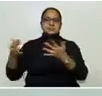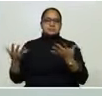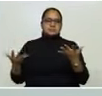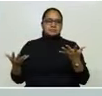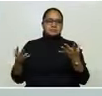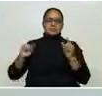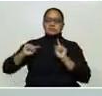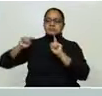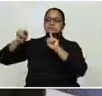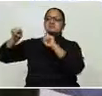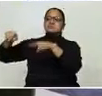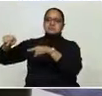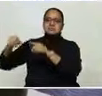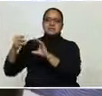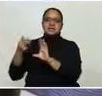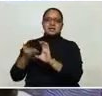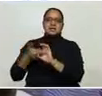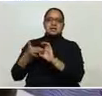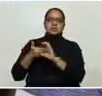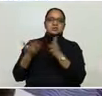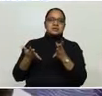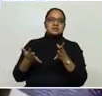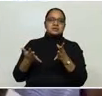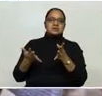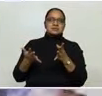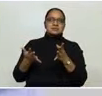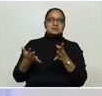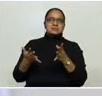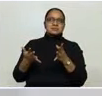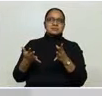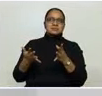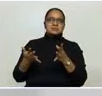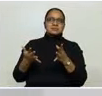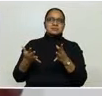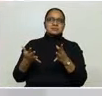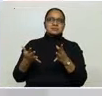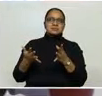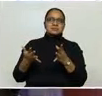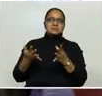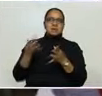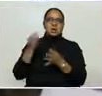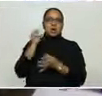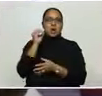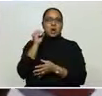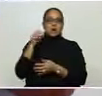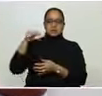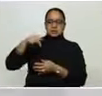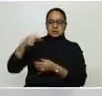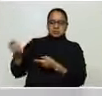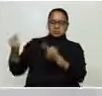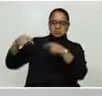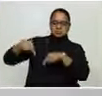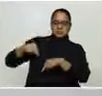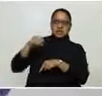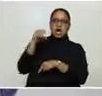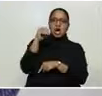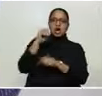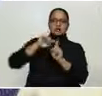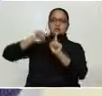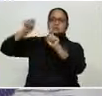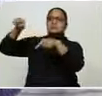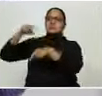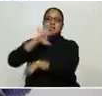que ir a escurcar a las clínicas privadas de Choluteca. O hay que escurcar aquí si se han venido para acá o se han ido para El Salvador.